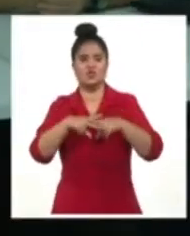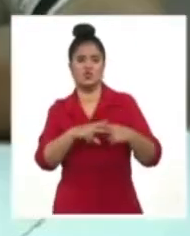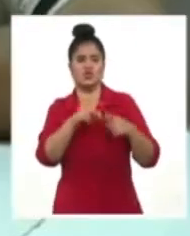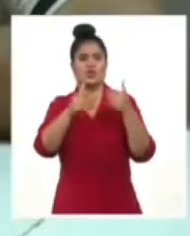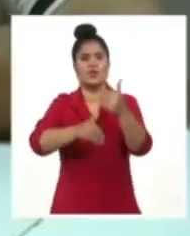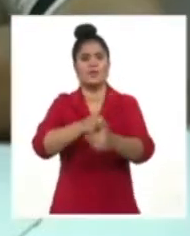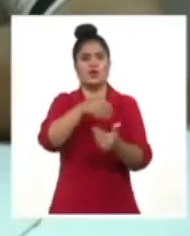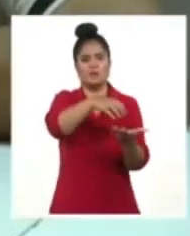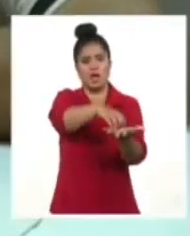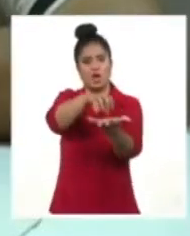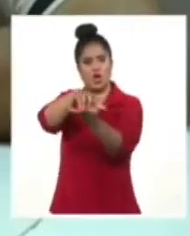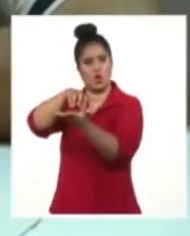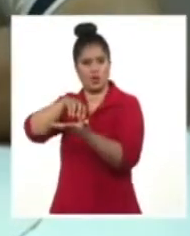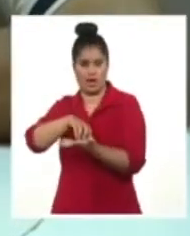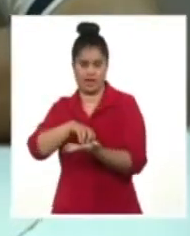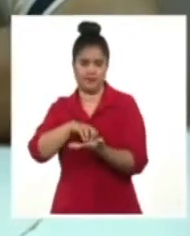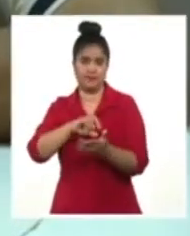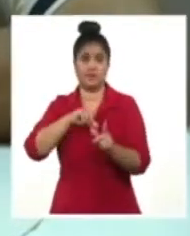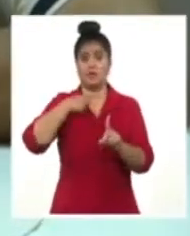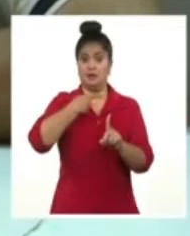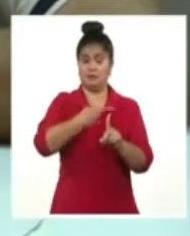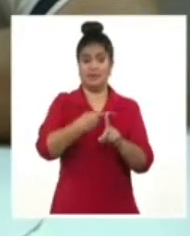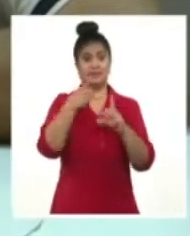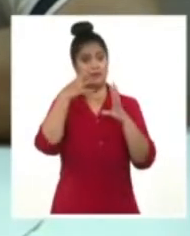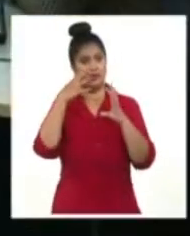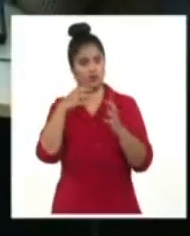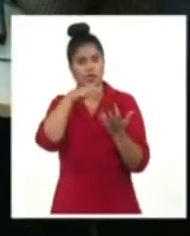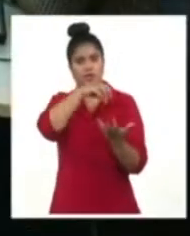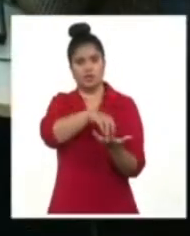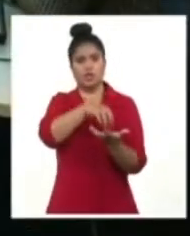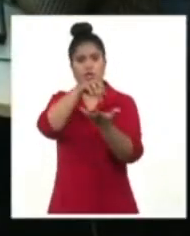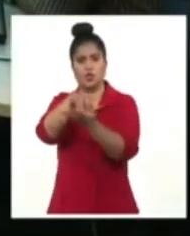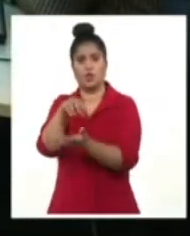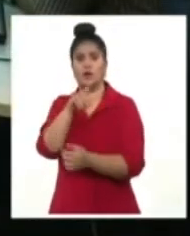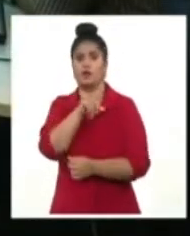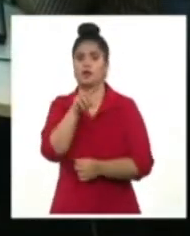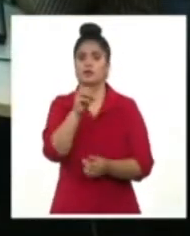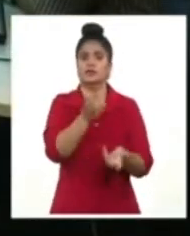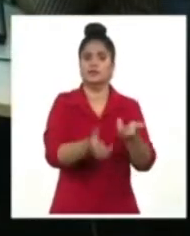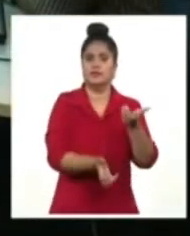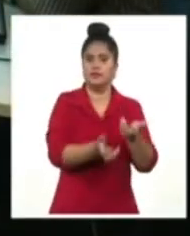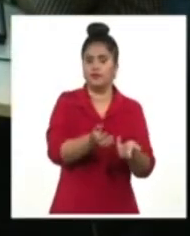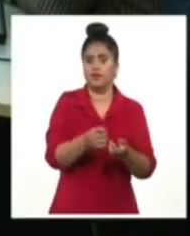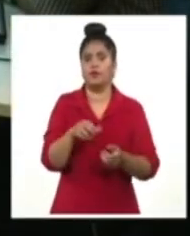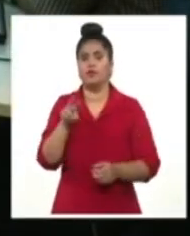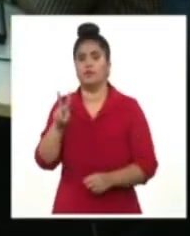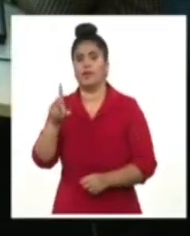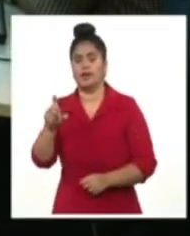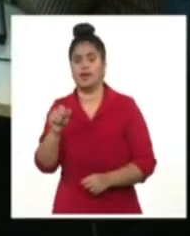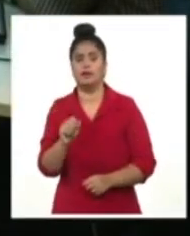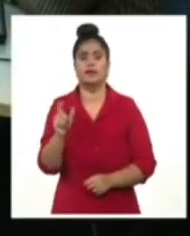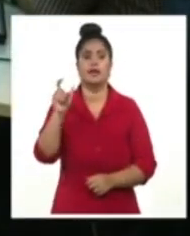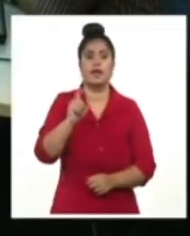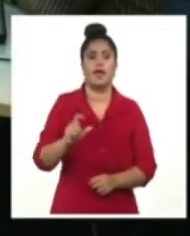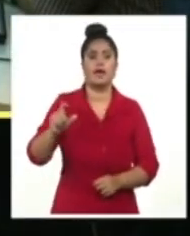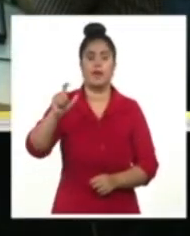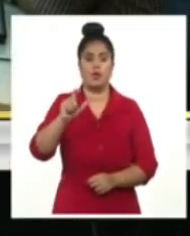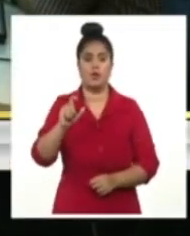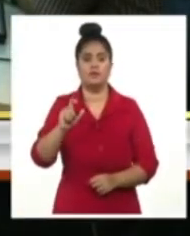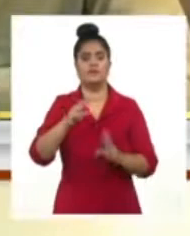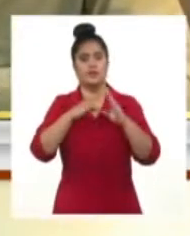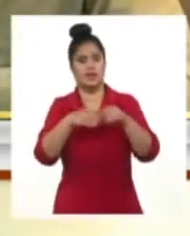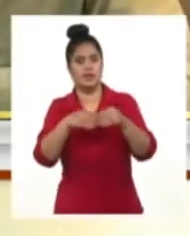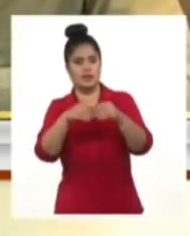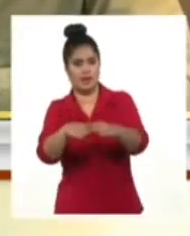locales. En tanto, resultaron destacados los territorios de Cienfuegos, Villa Clara, Camagüey y Granma. Cuba celebra